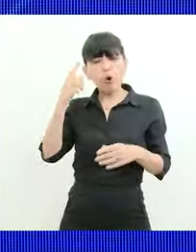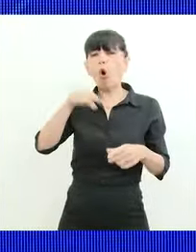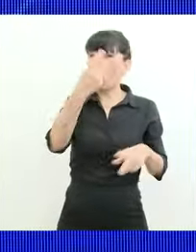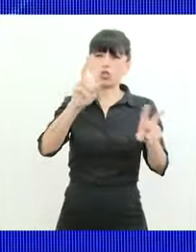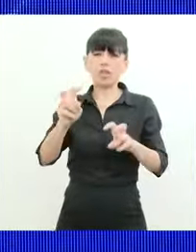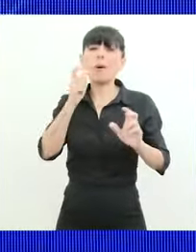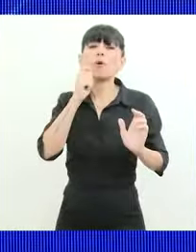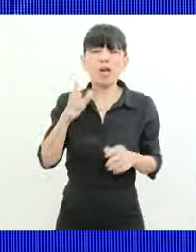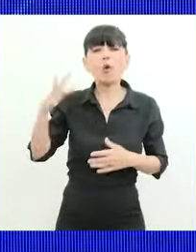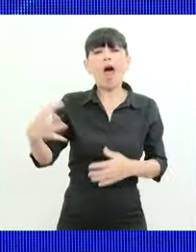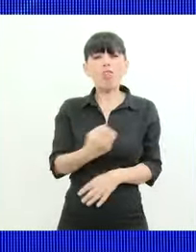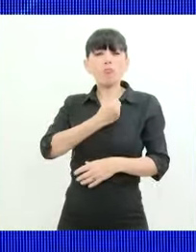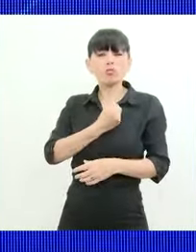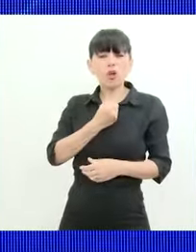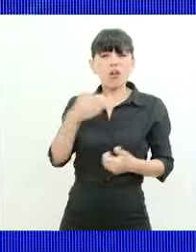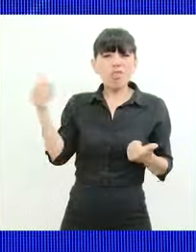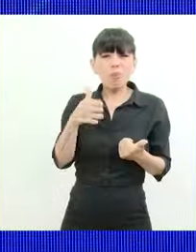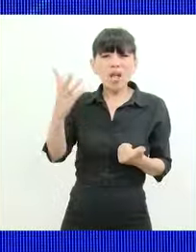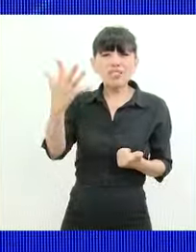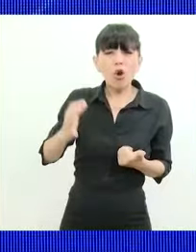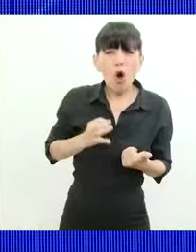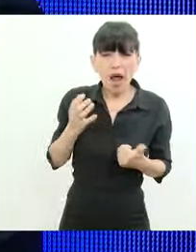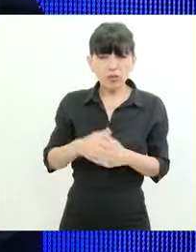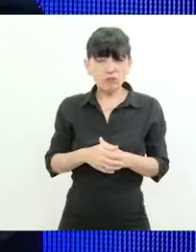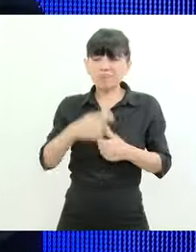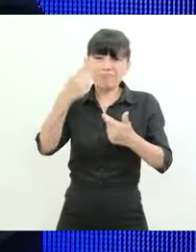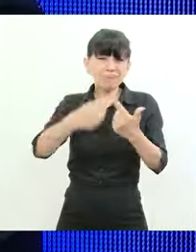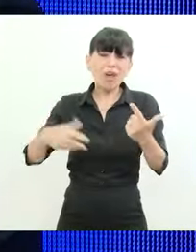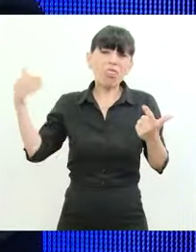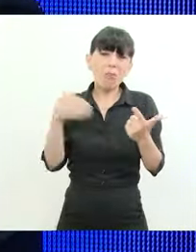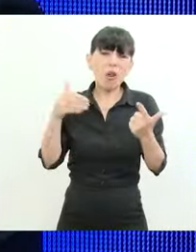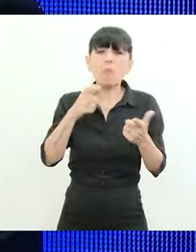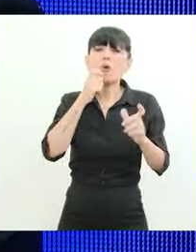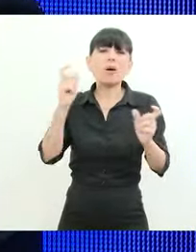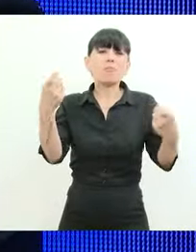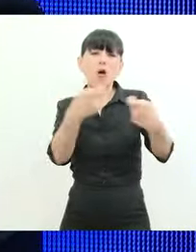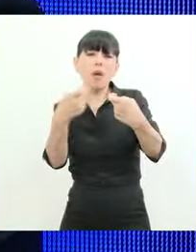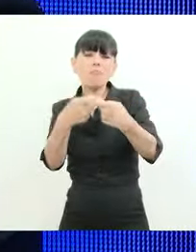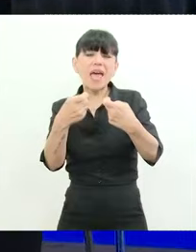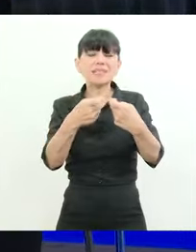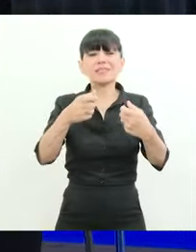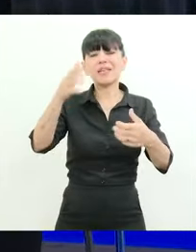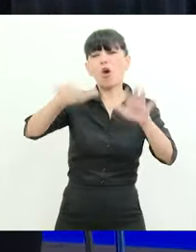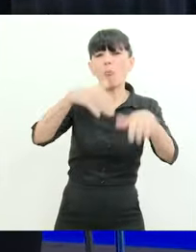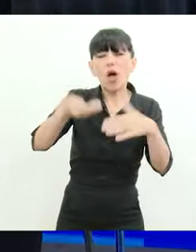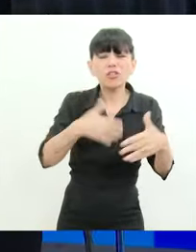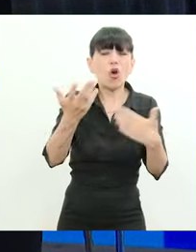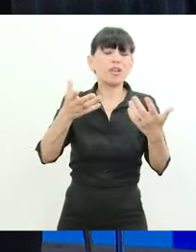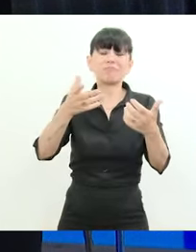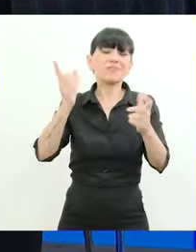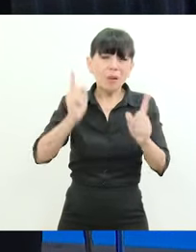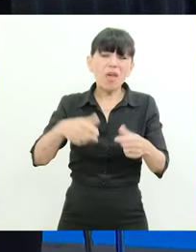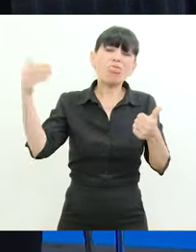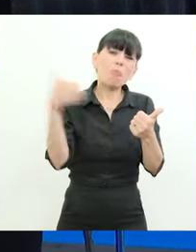por qué un juicio laboral tarda 5 años y medio por qué una convocatoria de una empresa tarda 7 años por qué tenemos